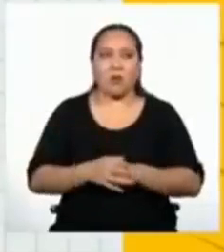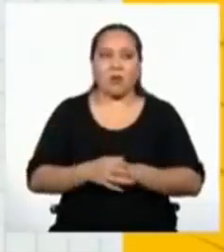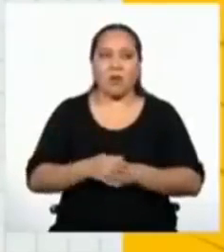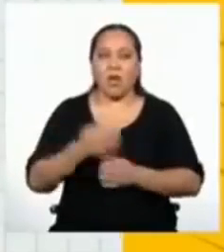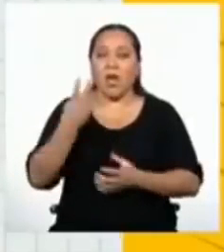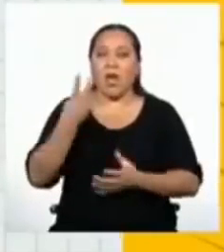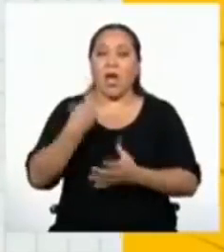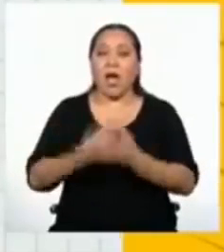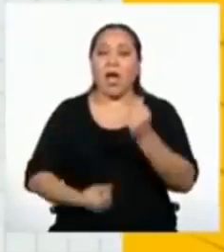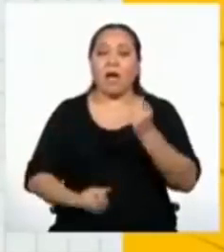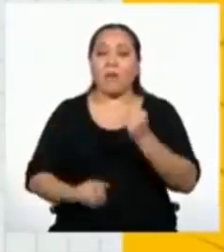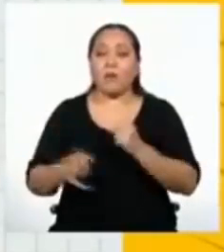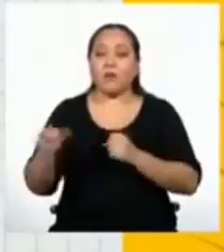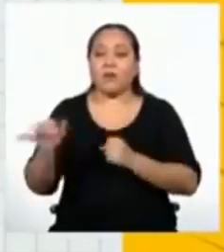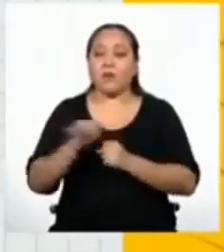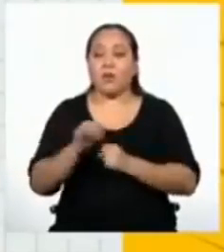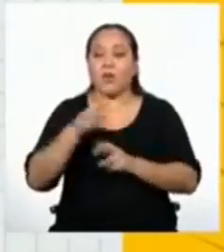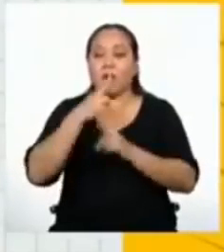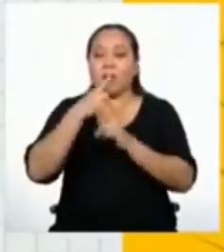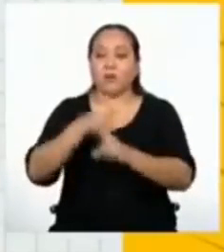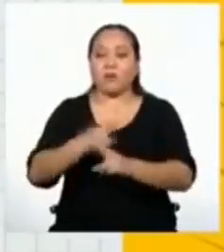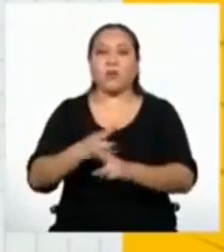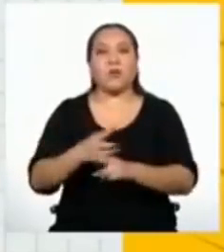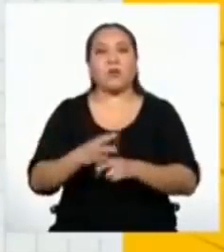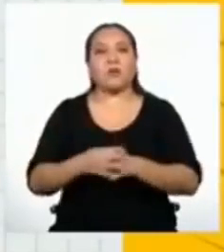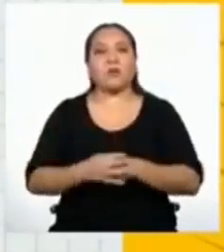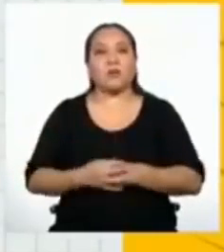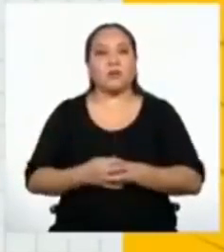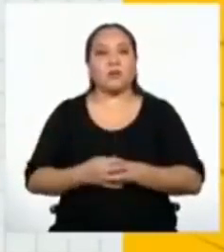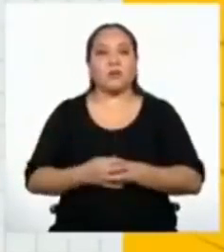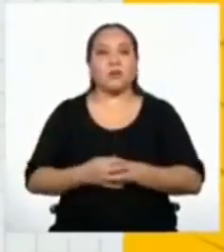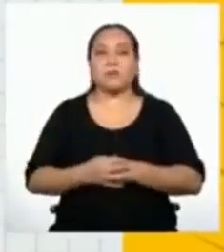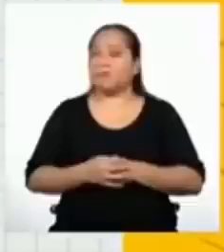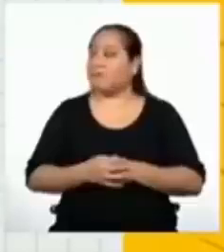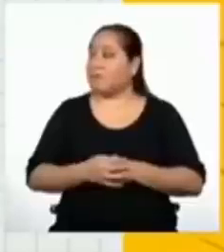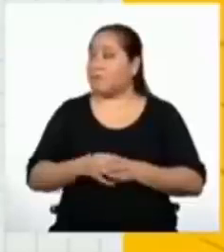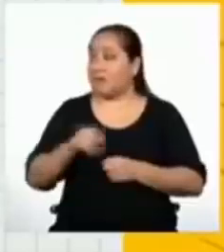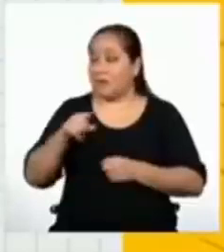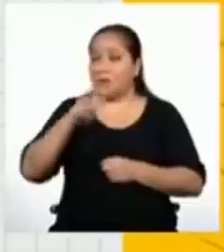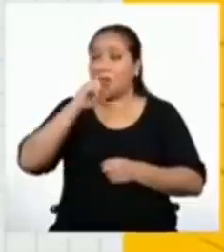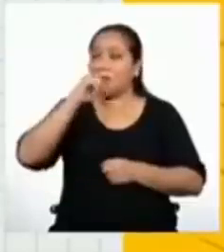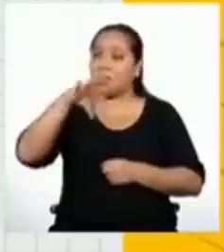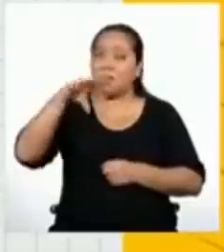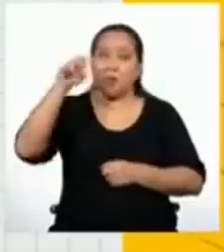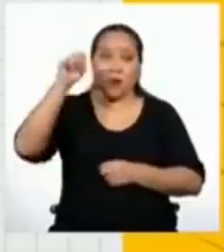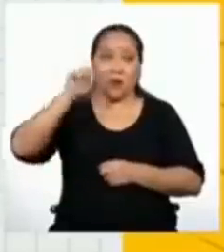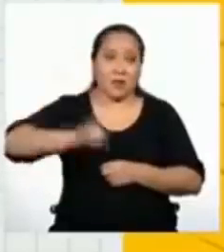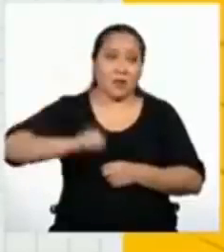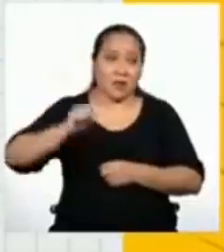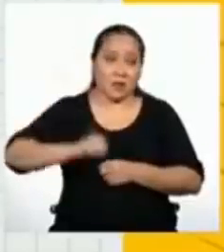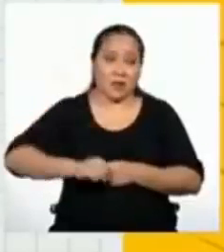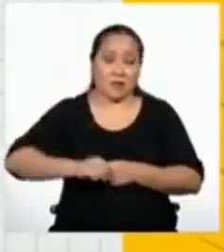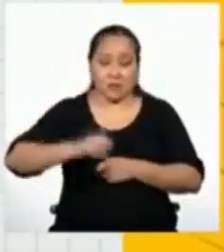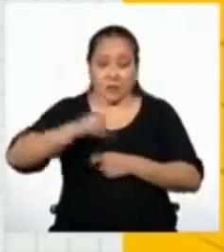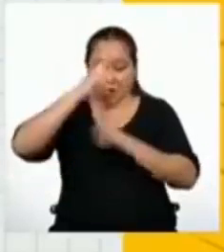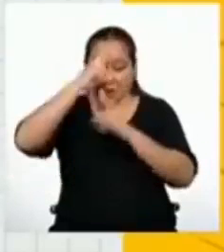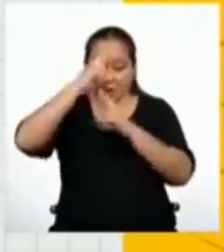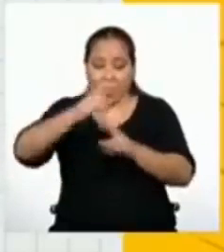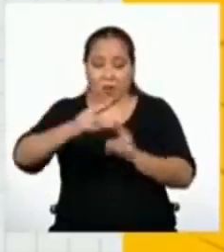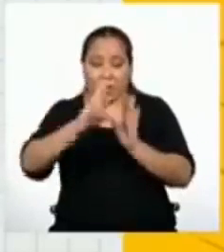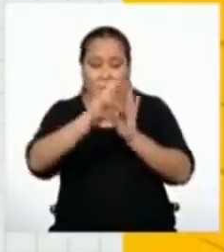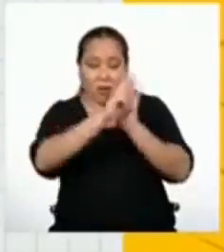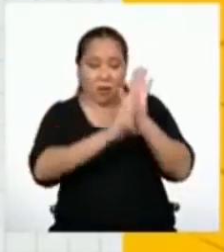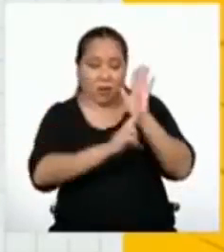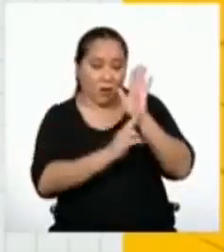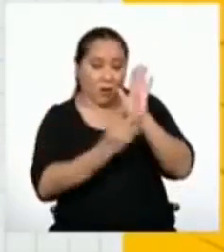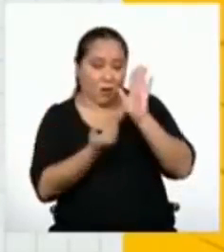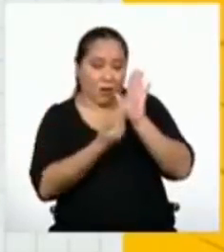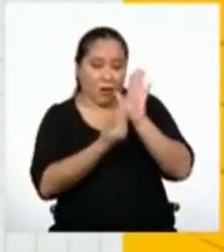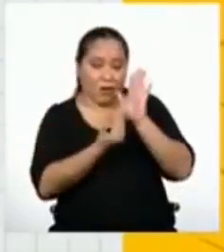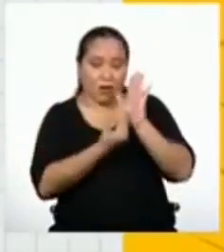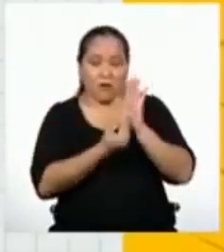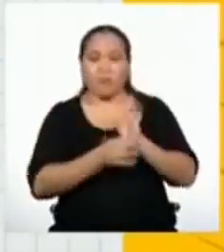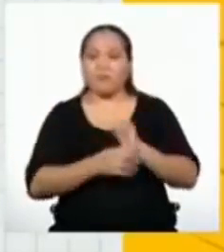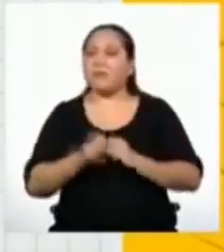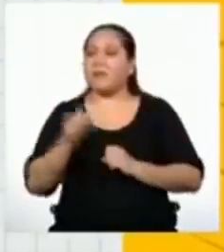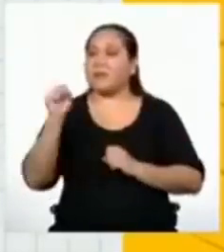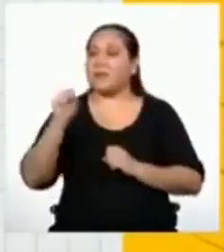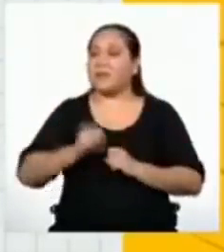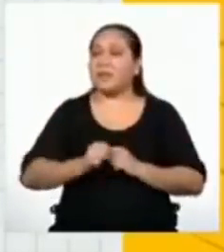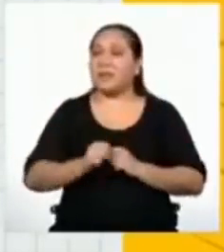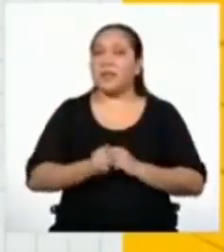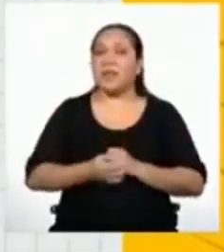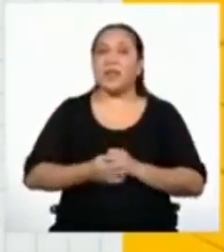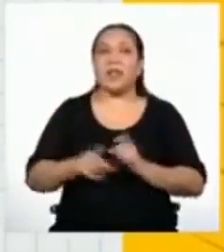Ambos dan el mismo resultado. Y así afirmamos que sí cumple con la propiedad. Entonces,